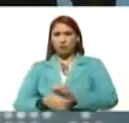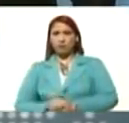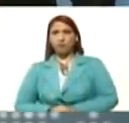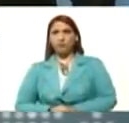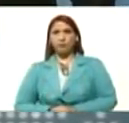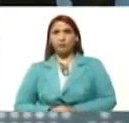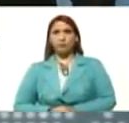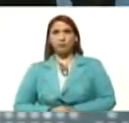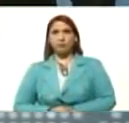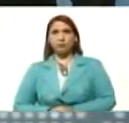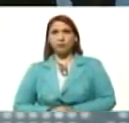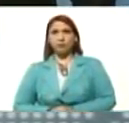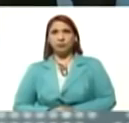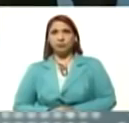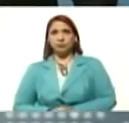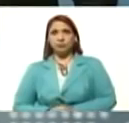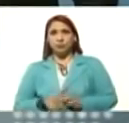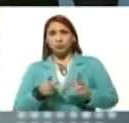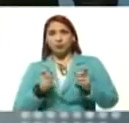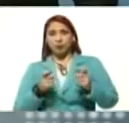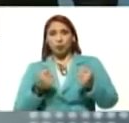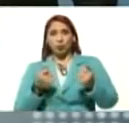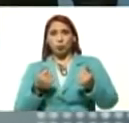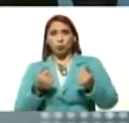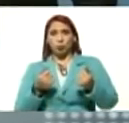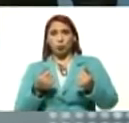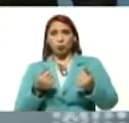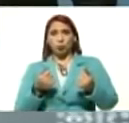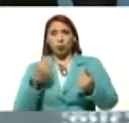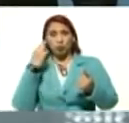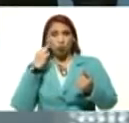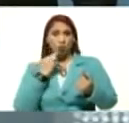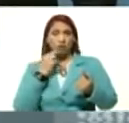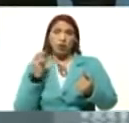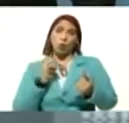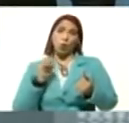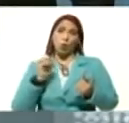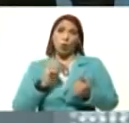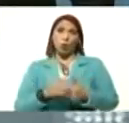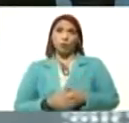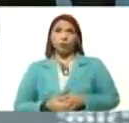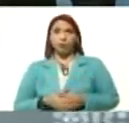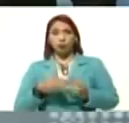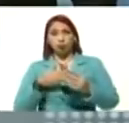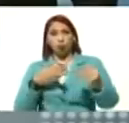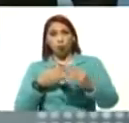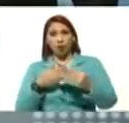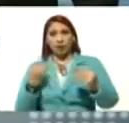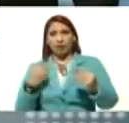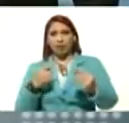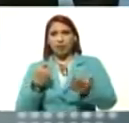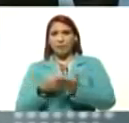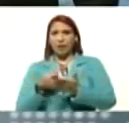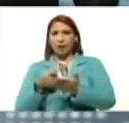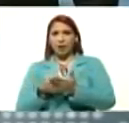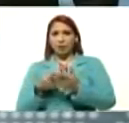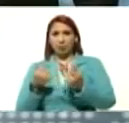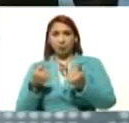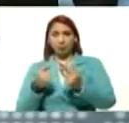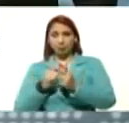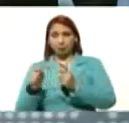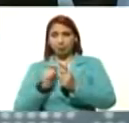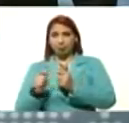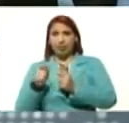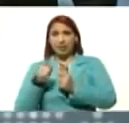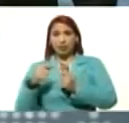sino que saque, sus bolívares, o sus, dólares, y tenga que pagar en efectivo, eso lo